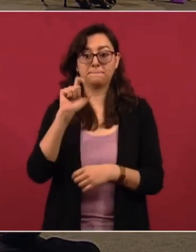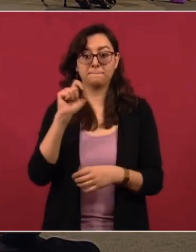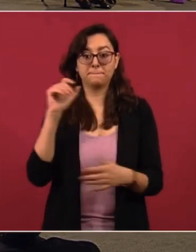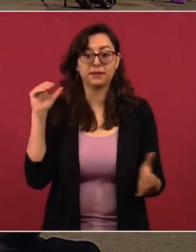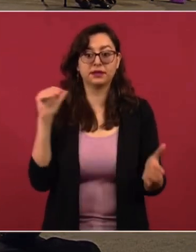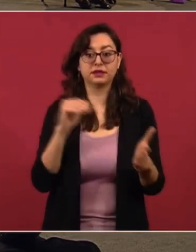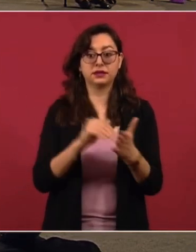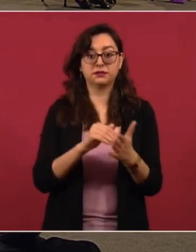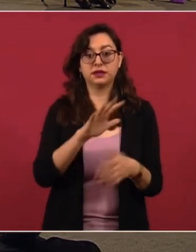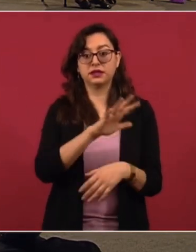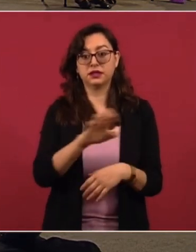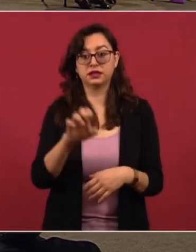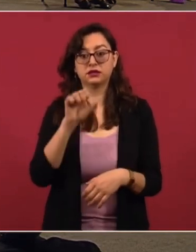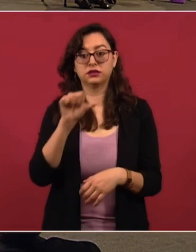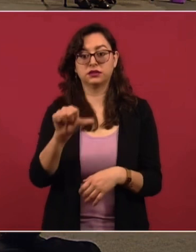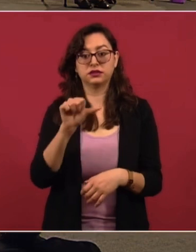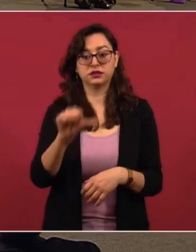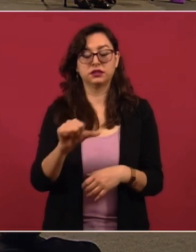516.